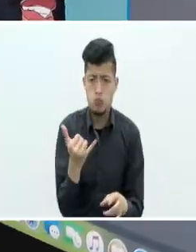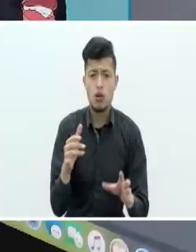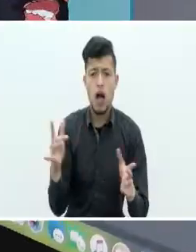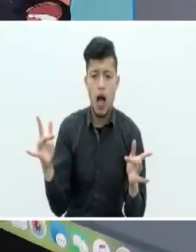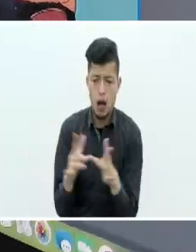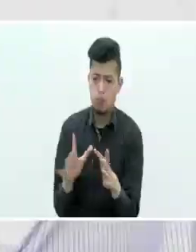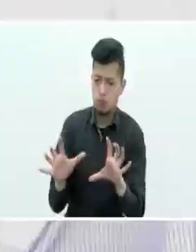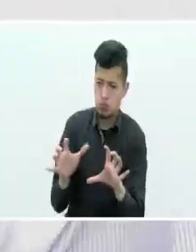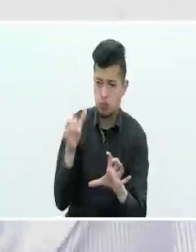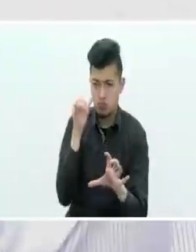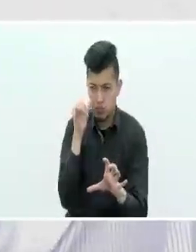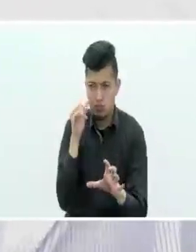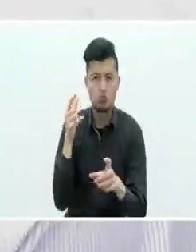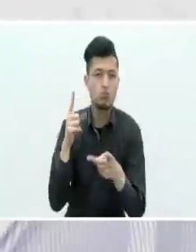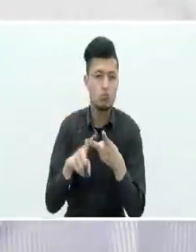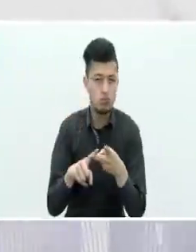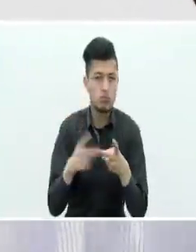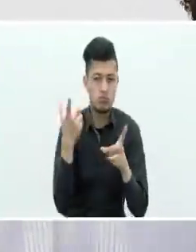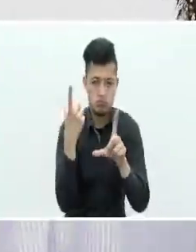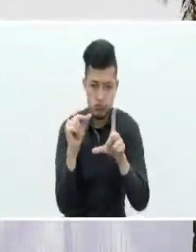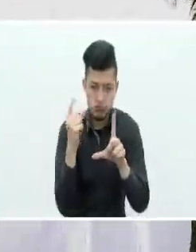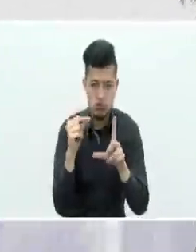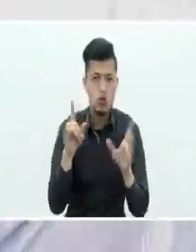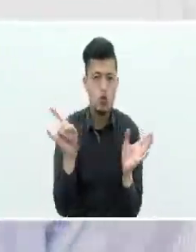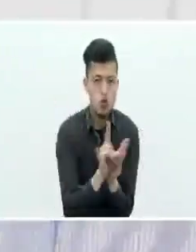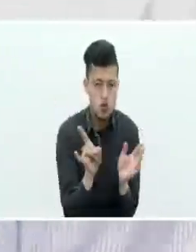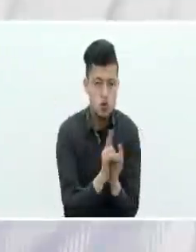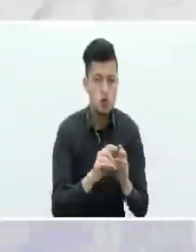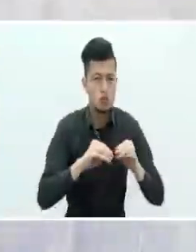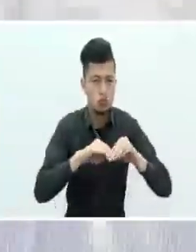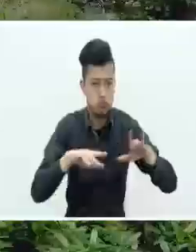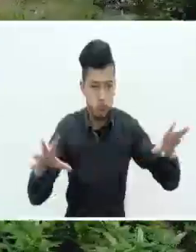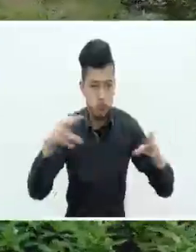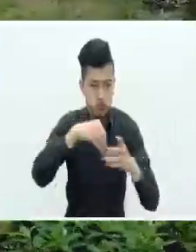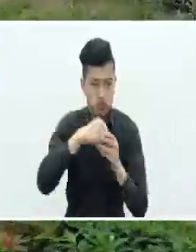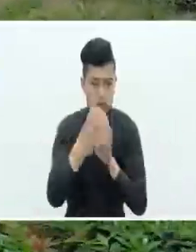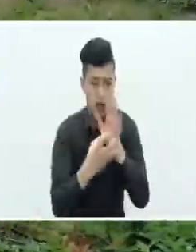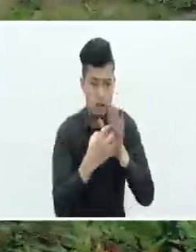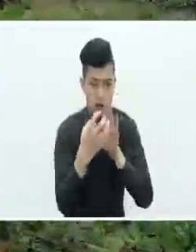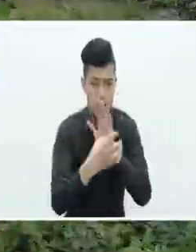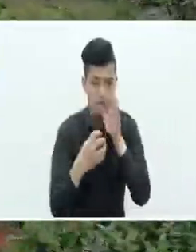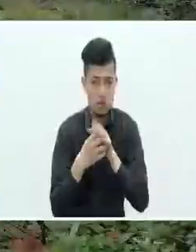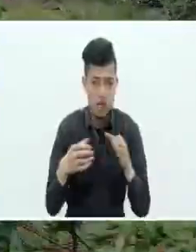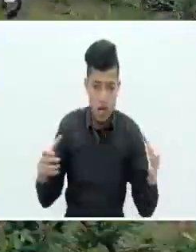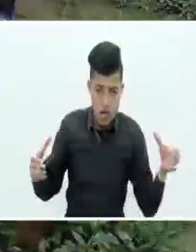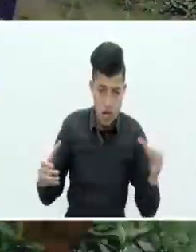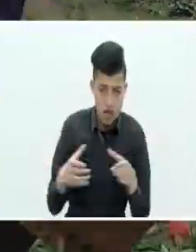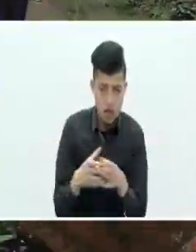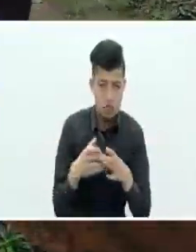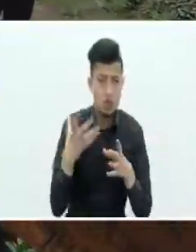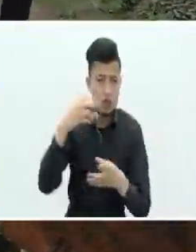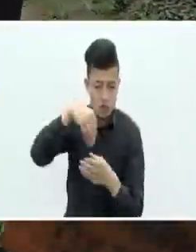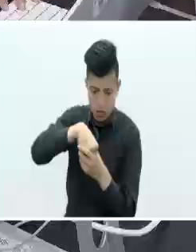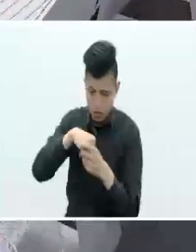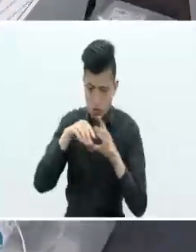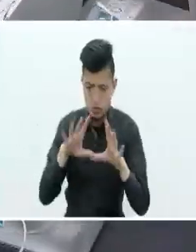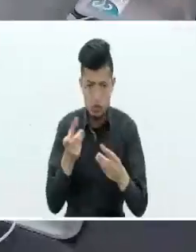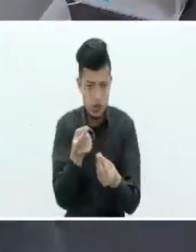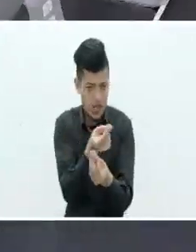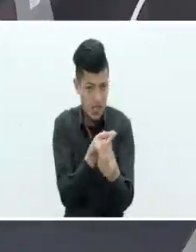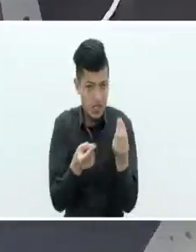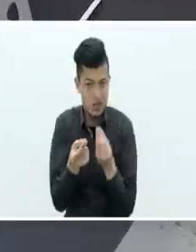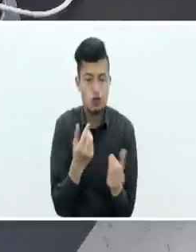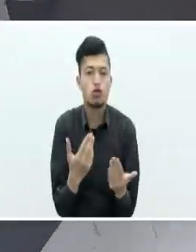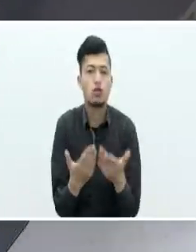reproducción, edición y digitalización de imágenes, al igual que equipos de diseño, que son herramientas indispensables para